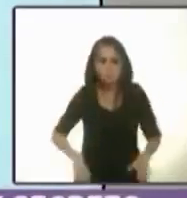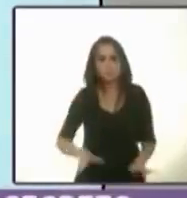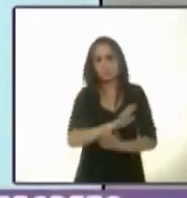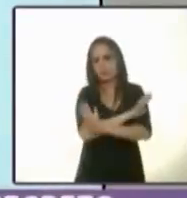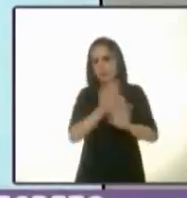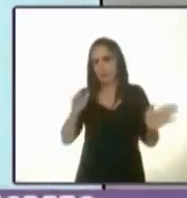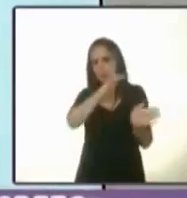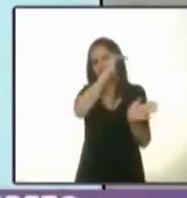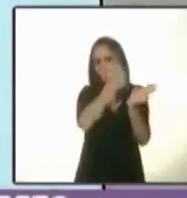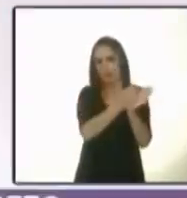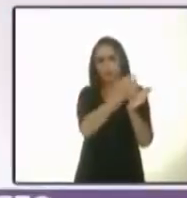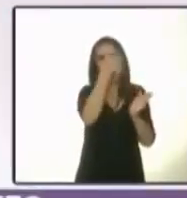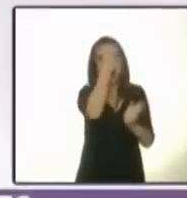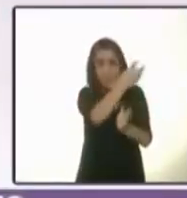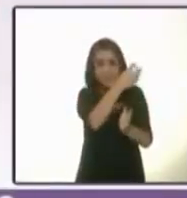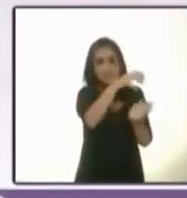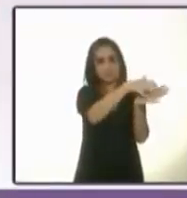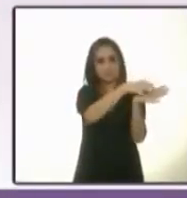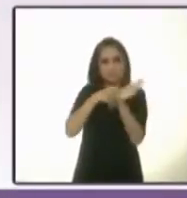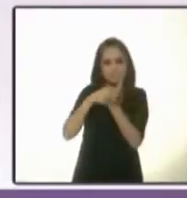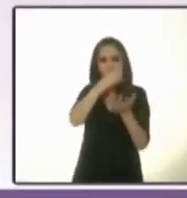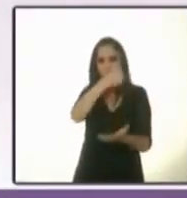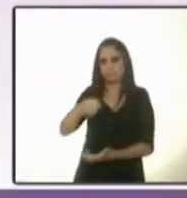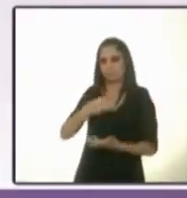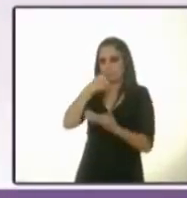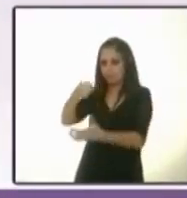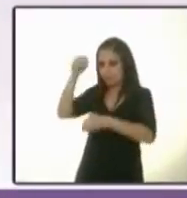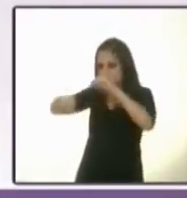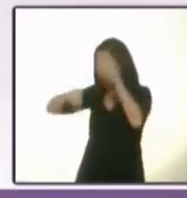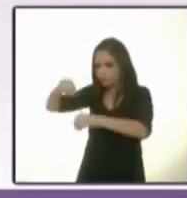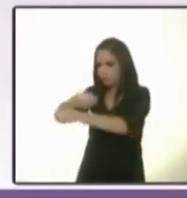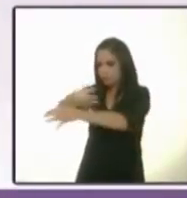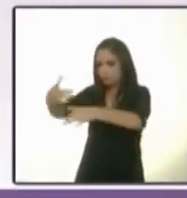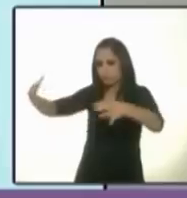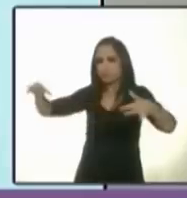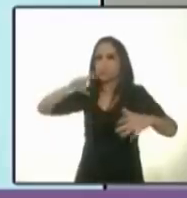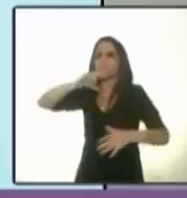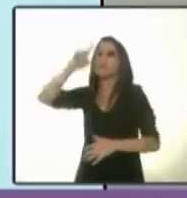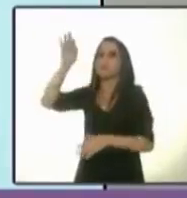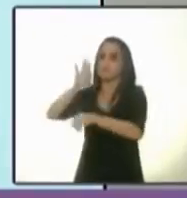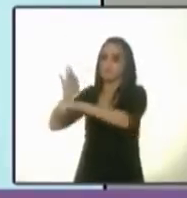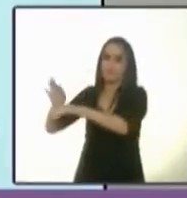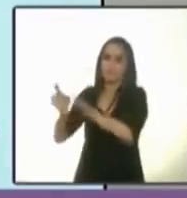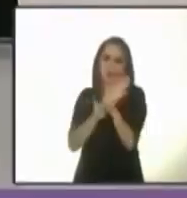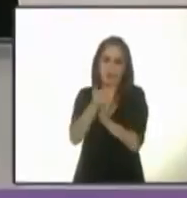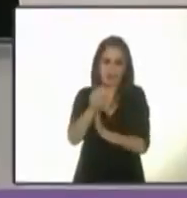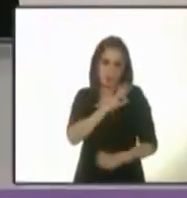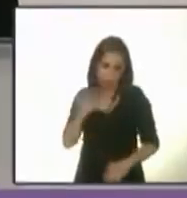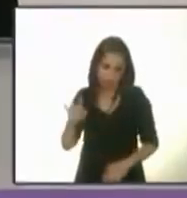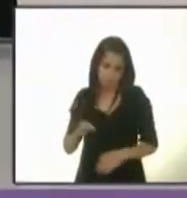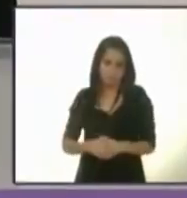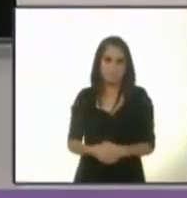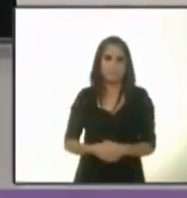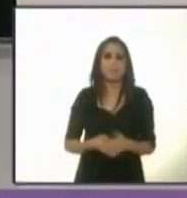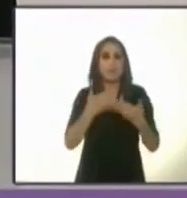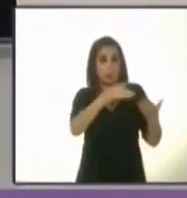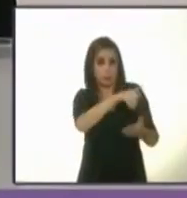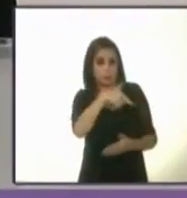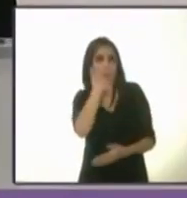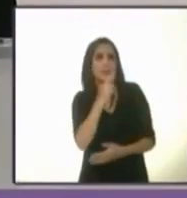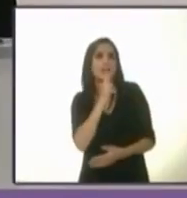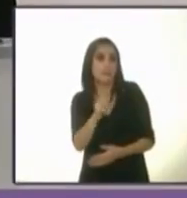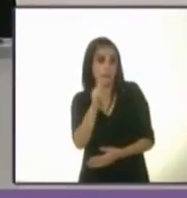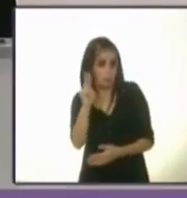nos va a dar recursos para poder desarrollar la ciudad y hacer una ciudad de derechos. Gracias, candidata. Por alusión, ¿le gustaría responder?